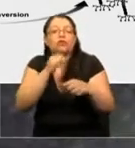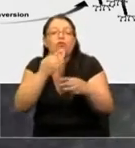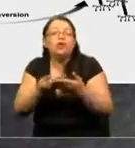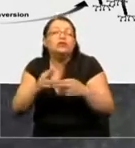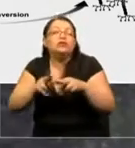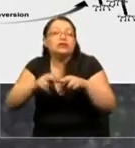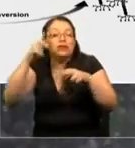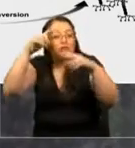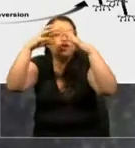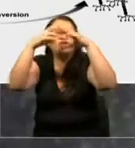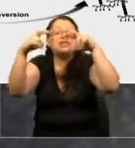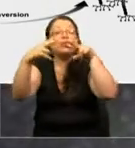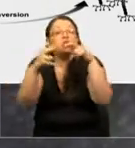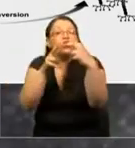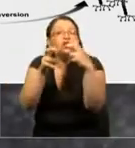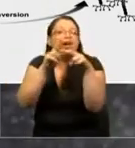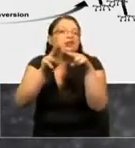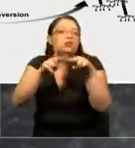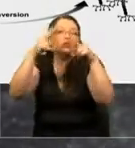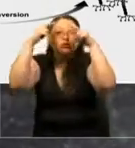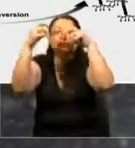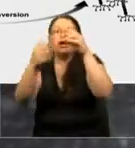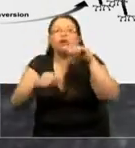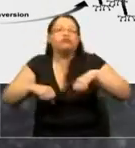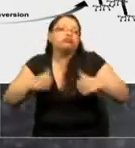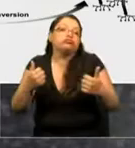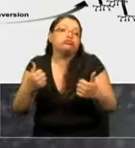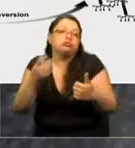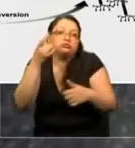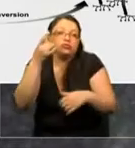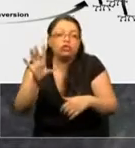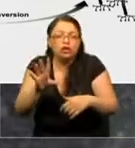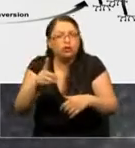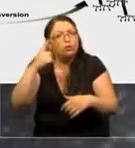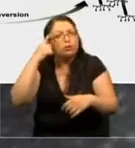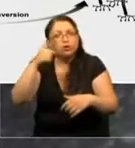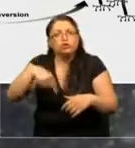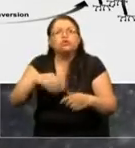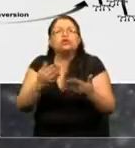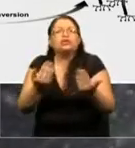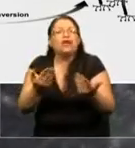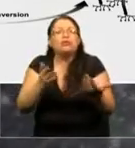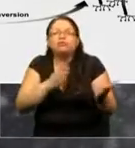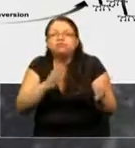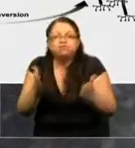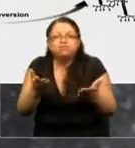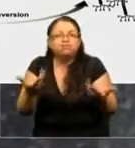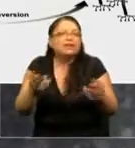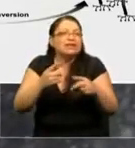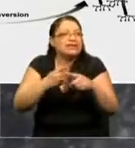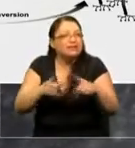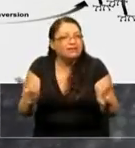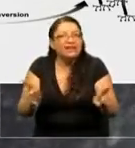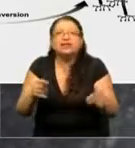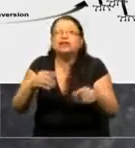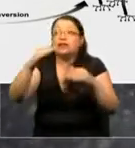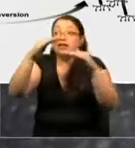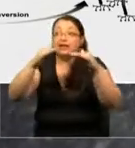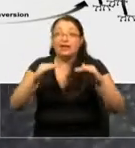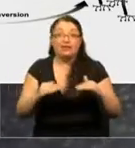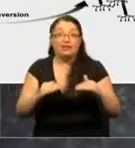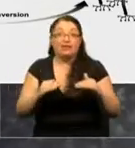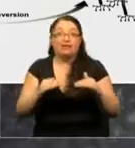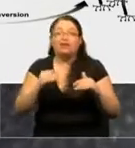terminamos con neuronas jóvenes, simplemente. Por lo tanto, necesitamos una estrategia que sea un poco distinta, y que está pintada en la parte de abajo de la